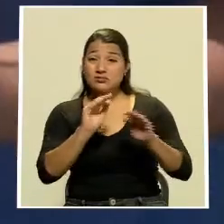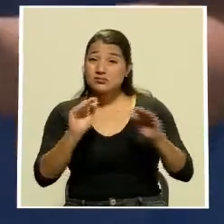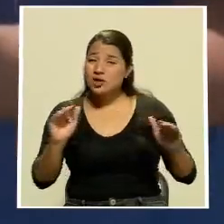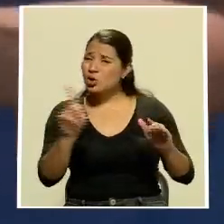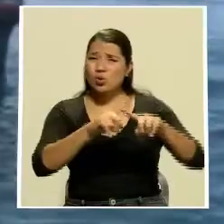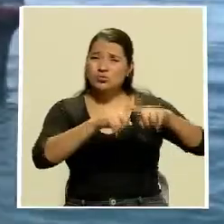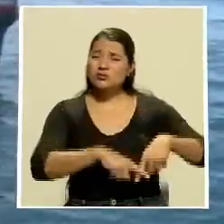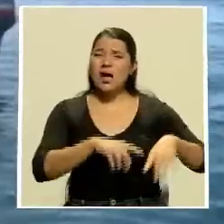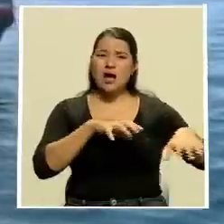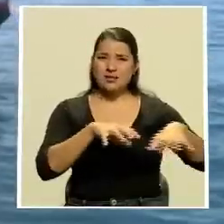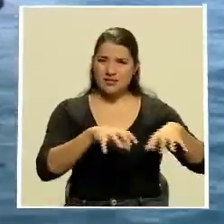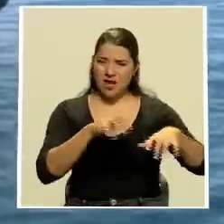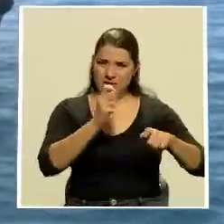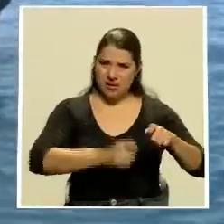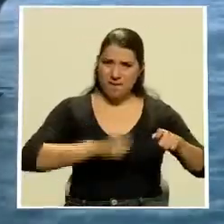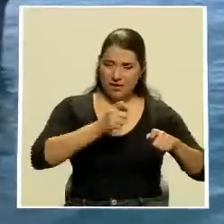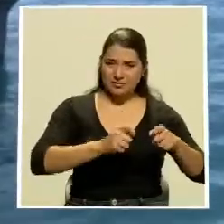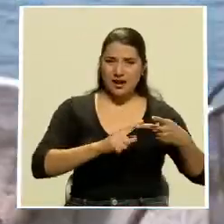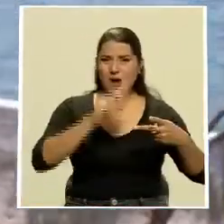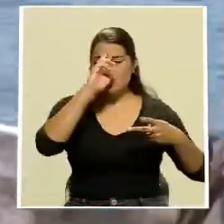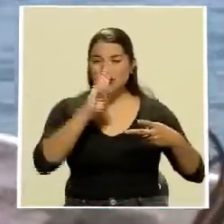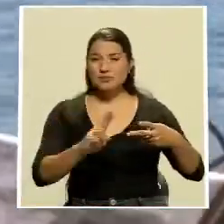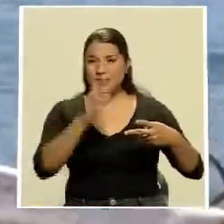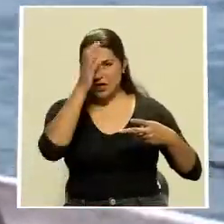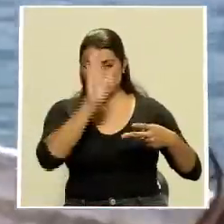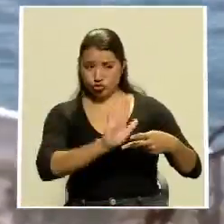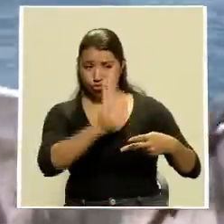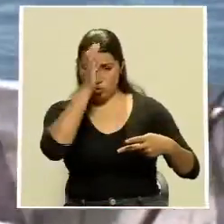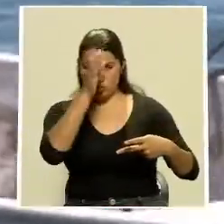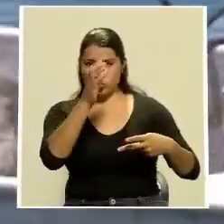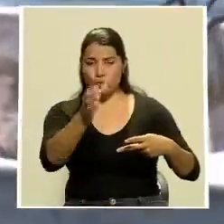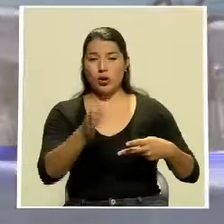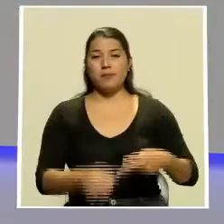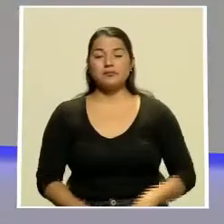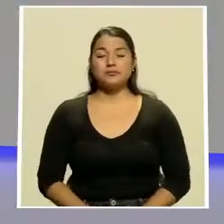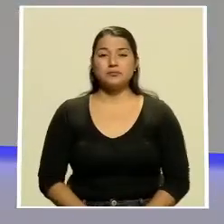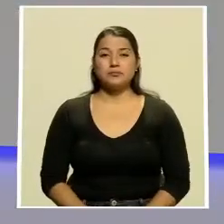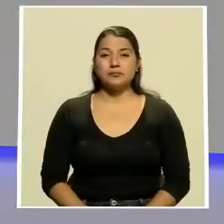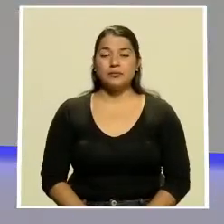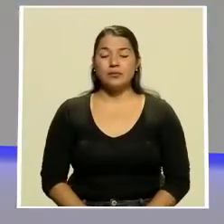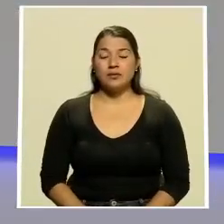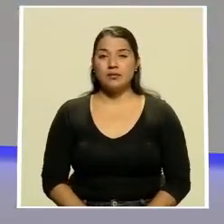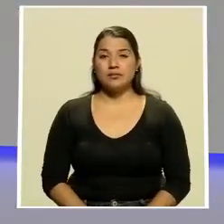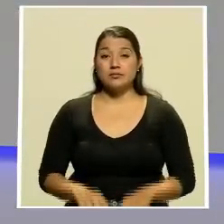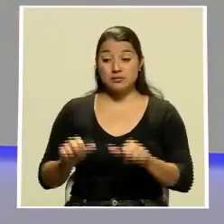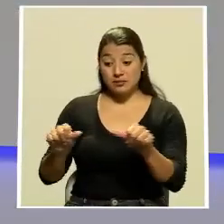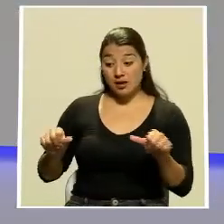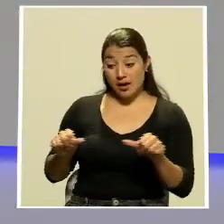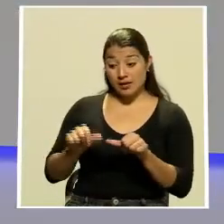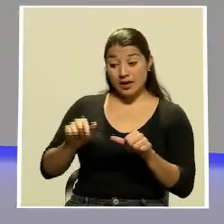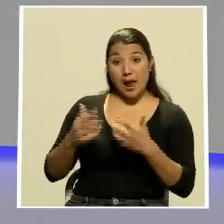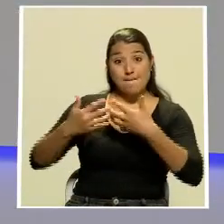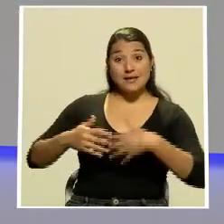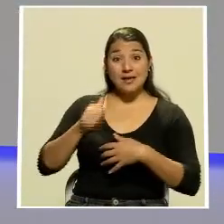actividades productivas como la pesca y respetar la cultura tradicional del pescador. Un sector de empresarios privados de